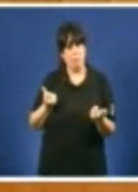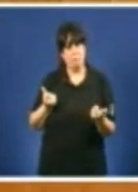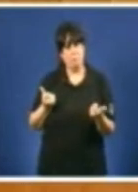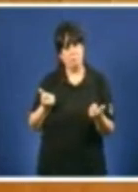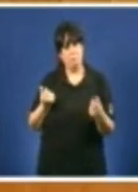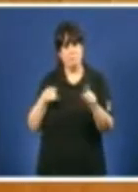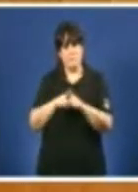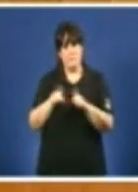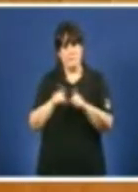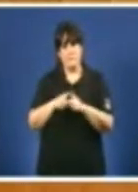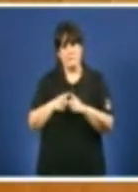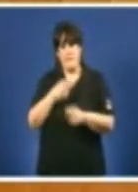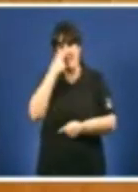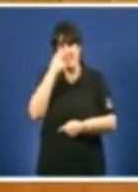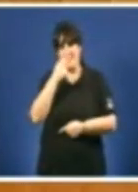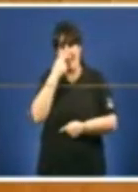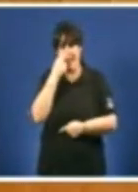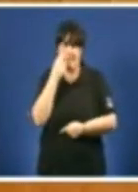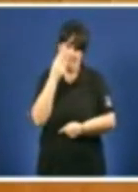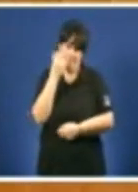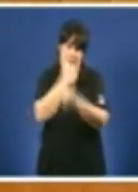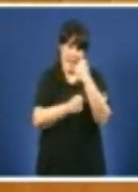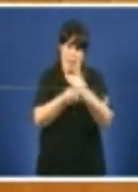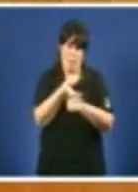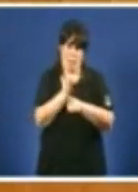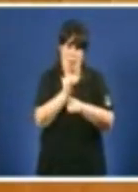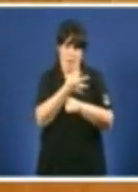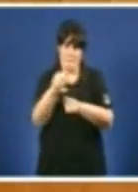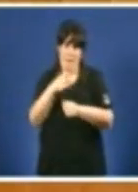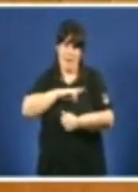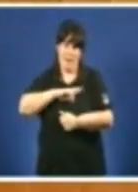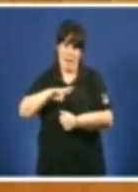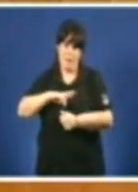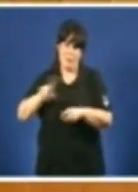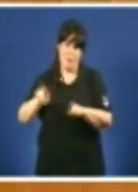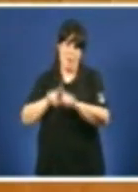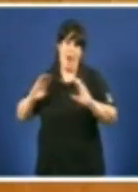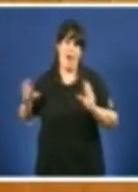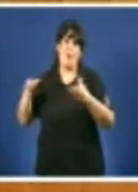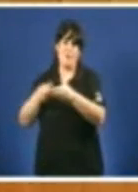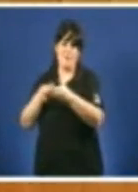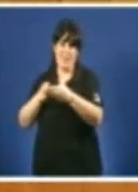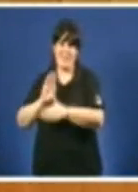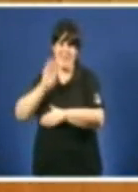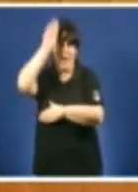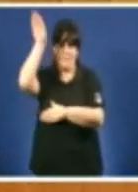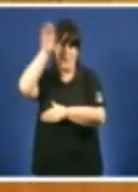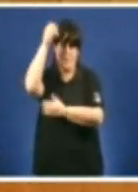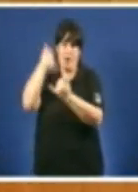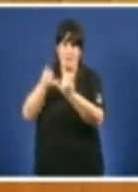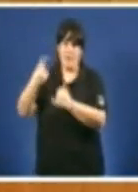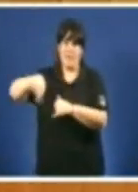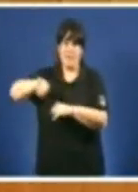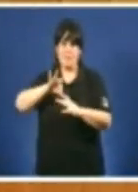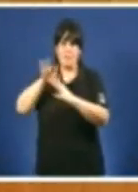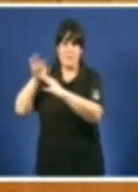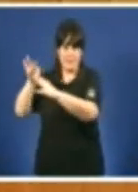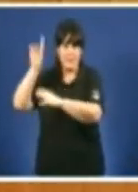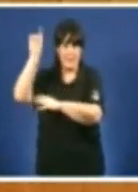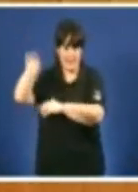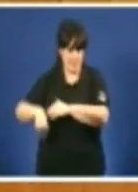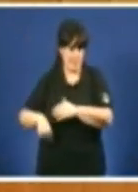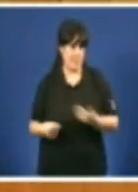xunto a conferencia episcopal Co inicio da crise, o debate sobre a privatización dos servicios públicos ven